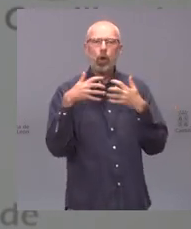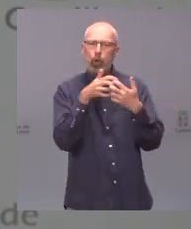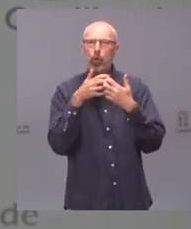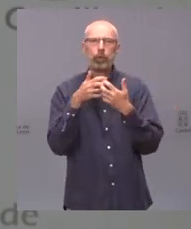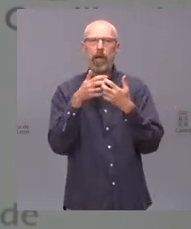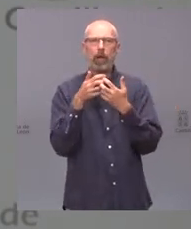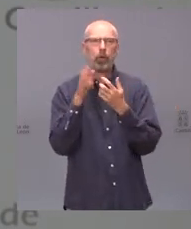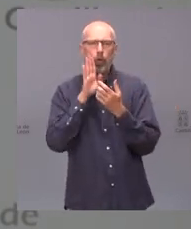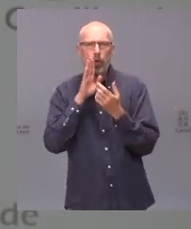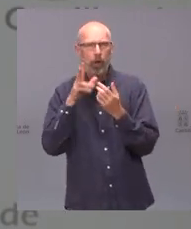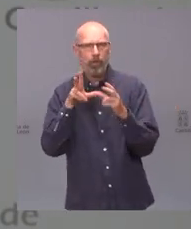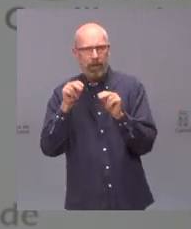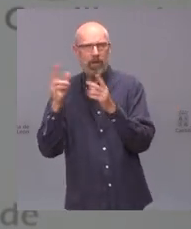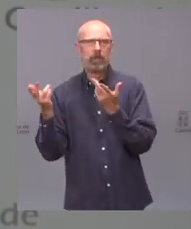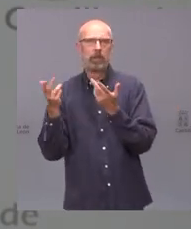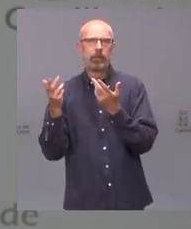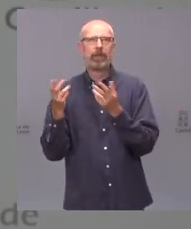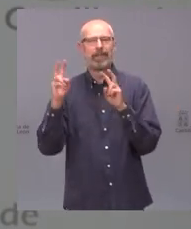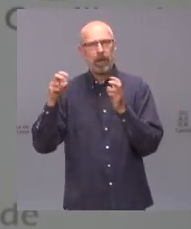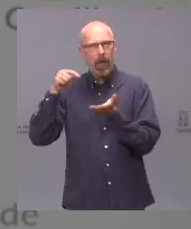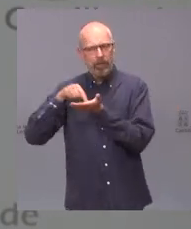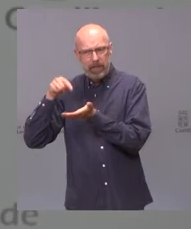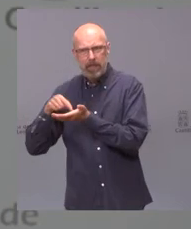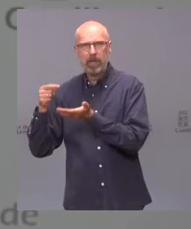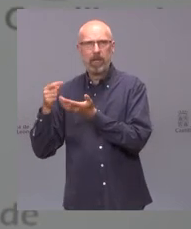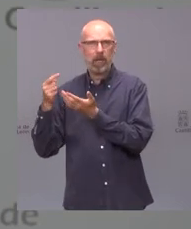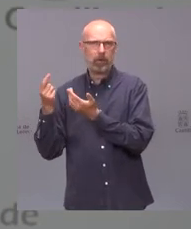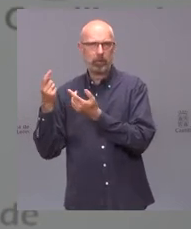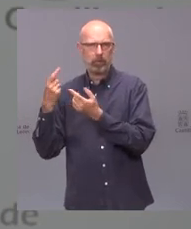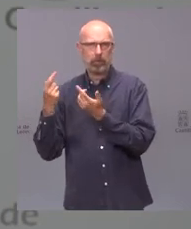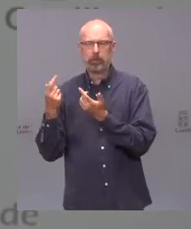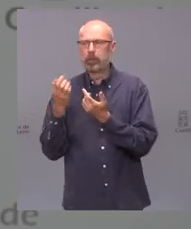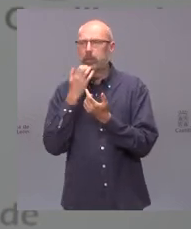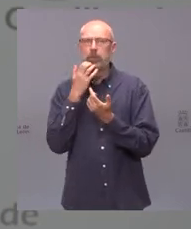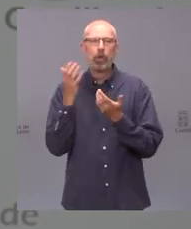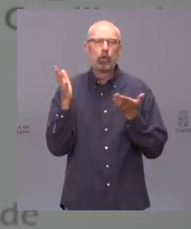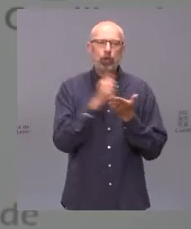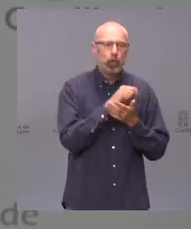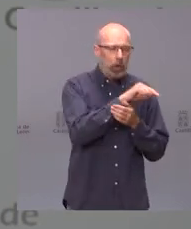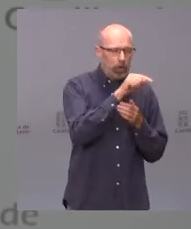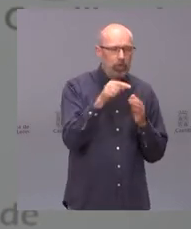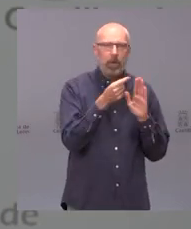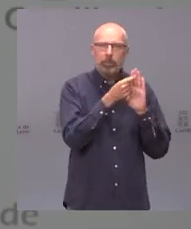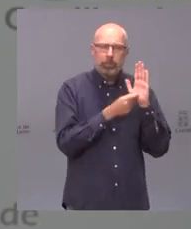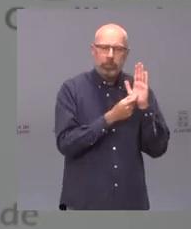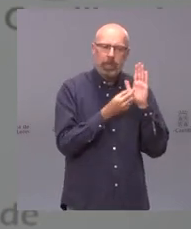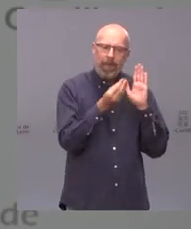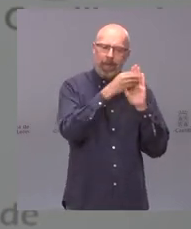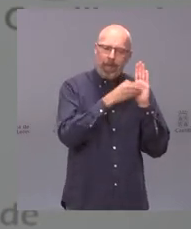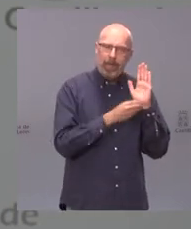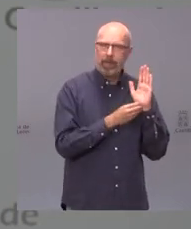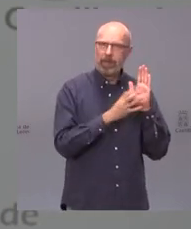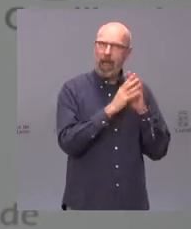cumpliendo todo por ejemplo en materia de fiscalidad claramente con una cuestión importante para la justicia de muchas familias